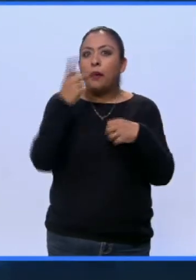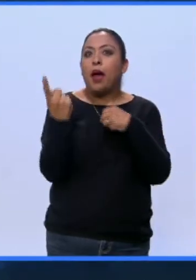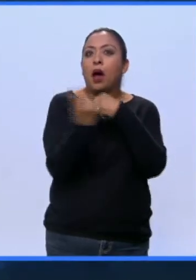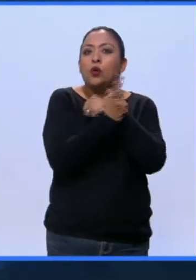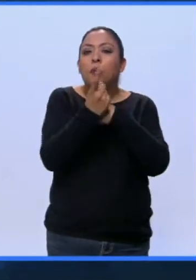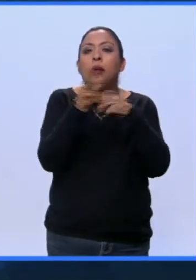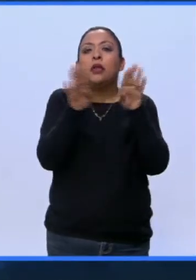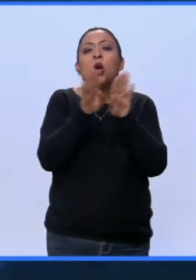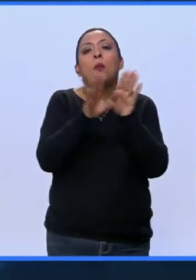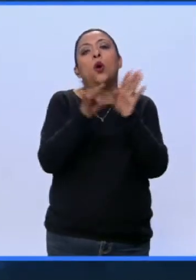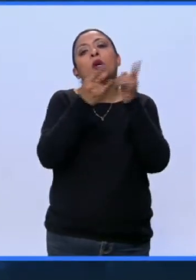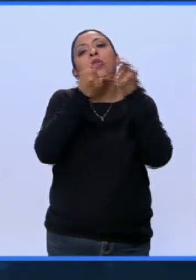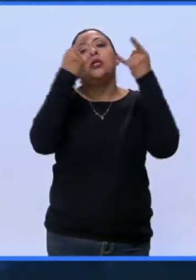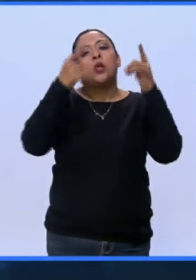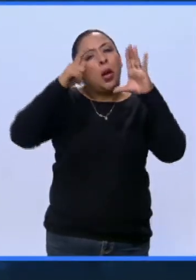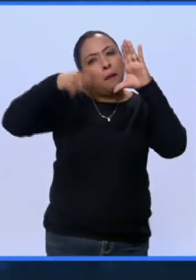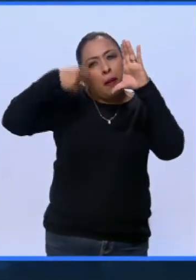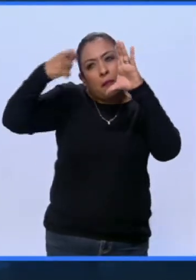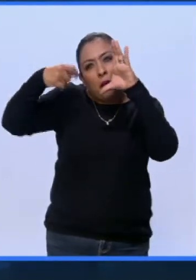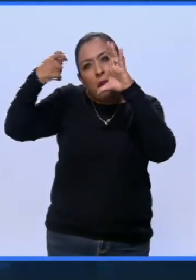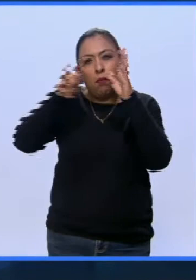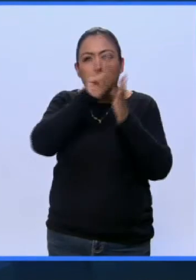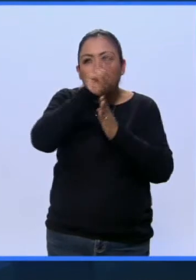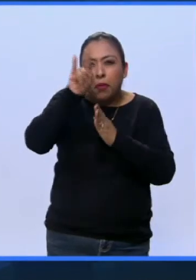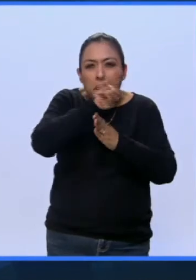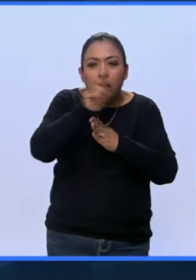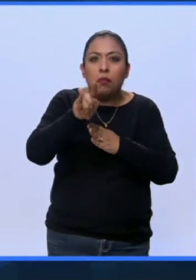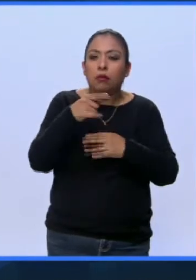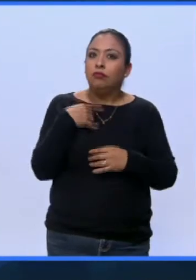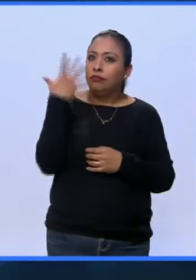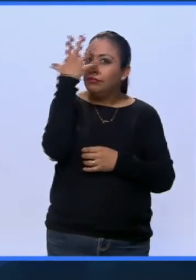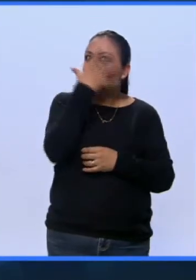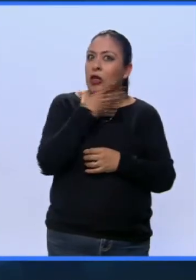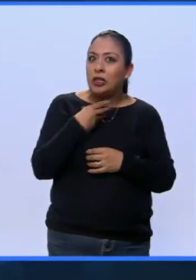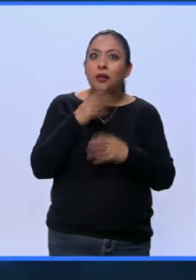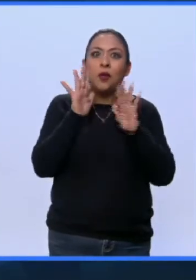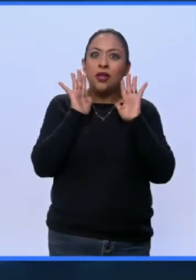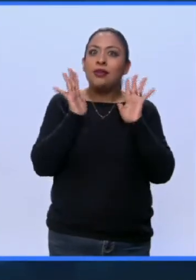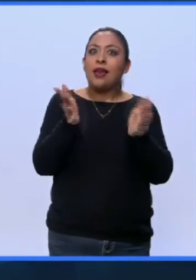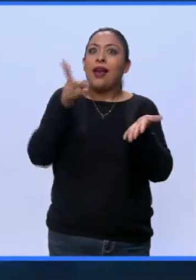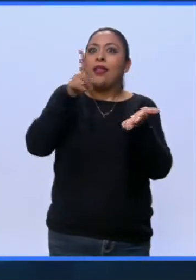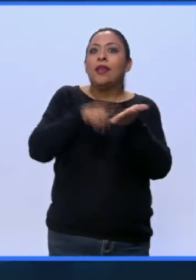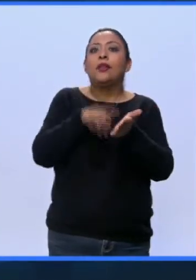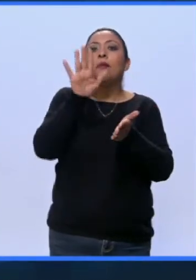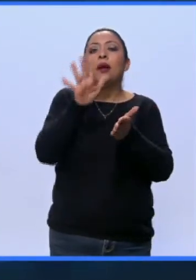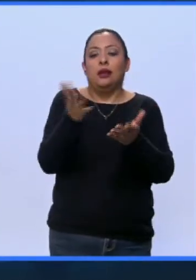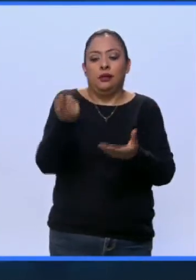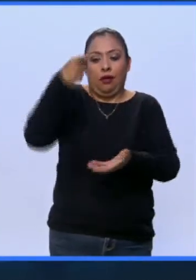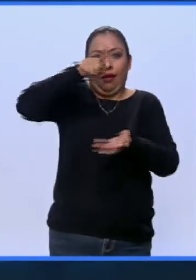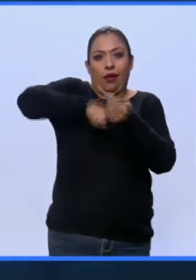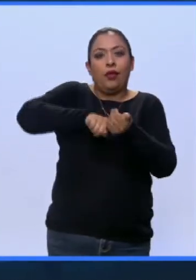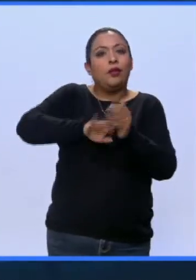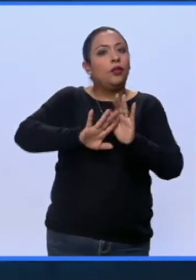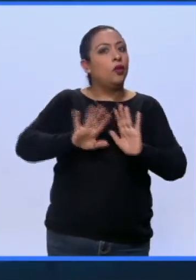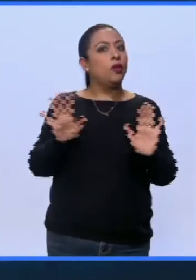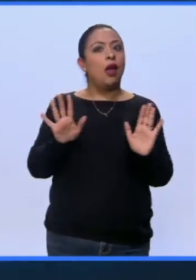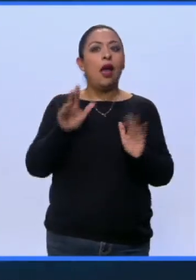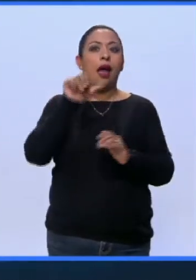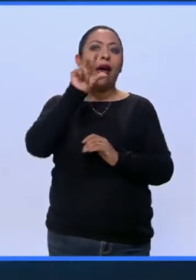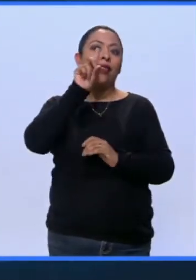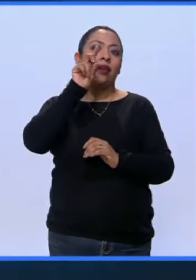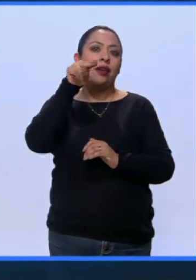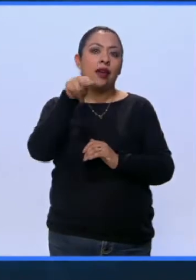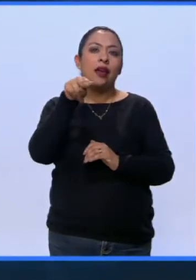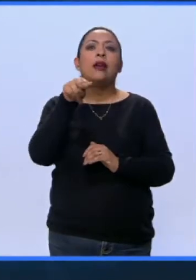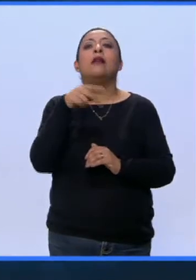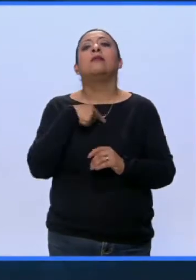términos cinematográficos de manera muy fluida. Y eso es muy bonito porque ya es parte casi casi de nuestro ADN. Y no nos escapamos. El cine se ha